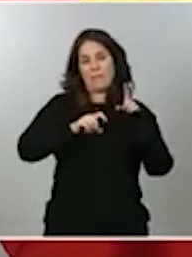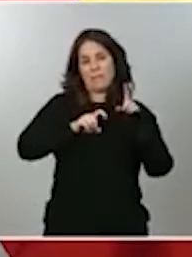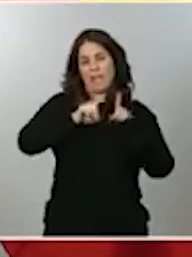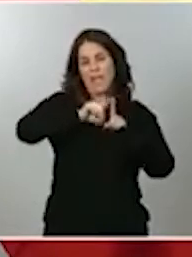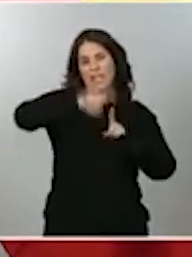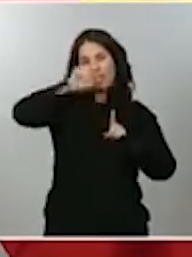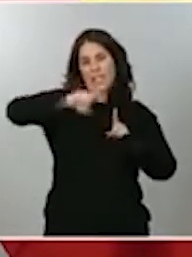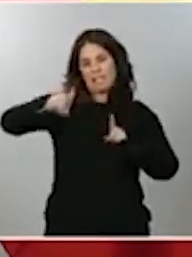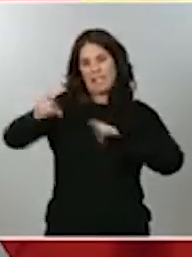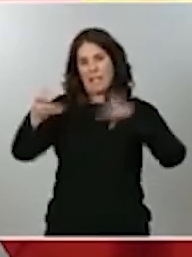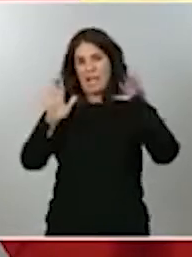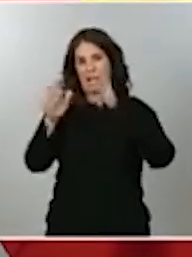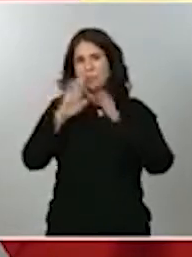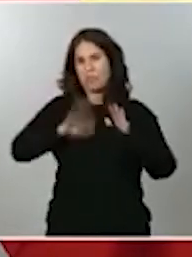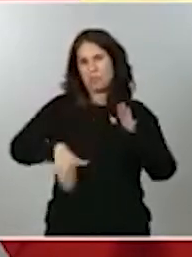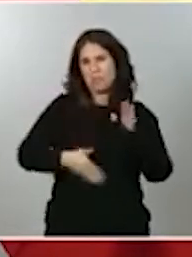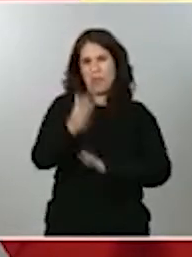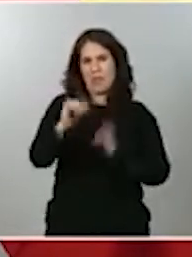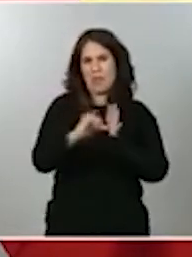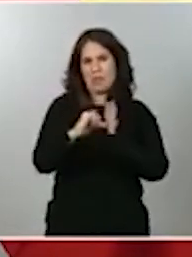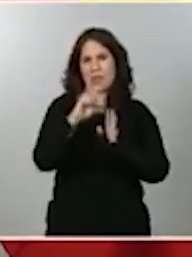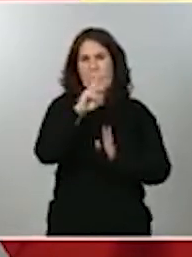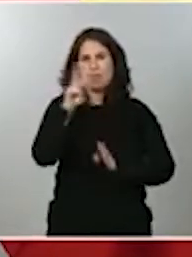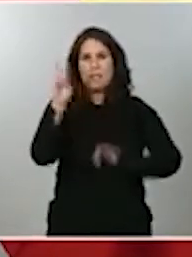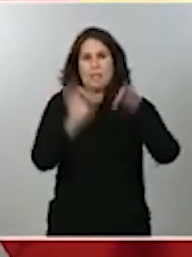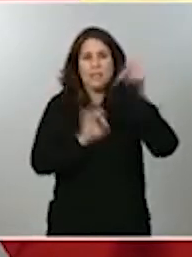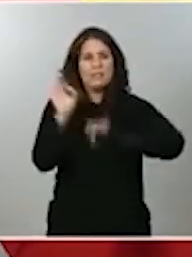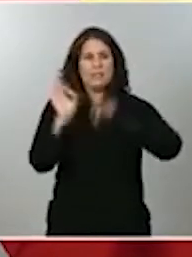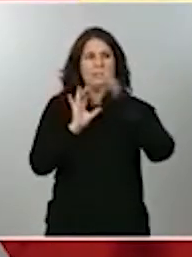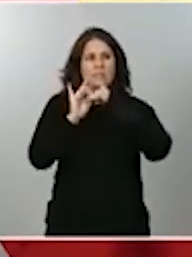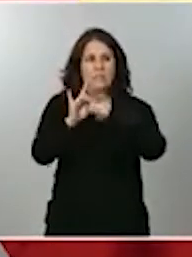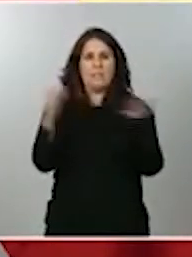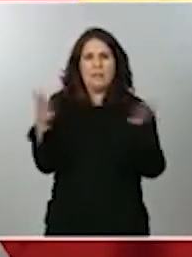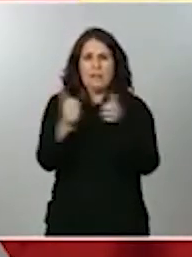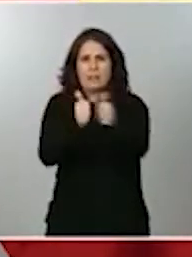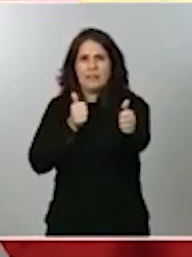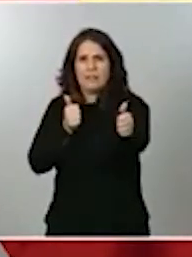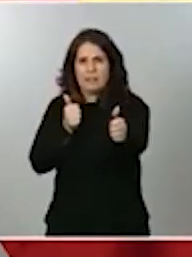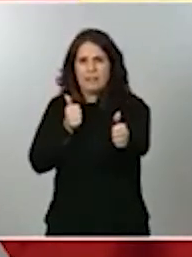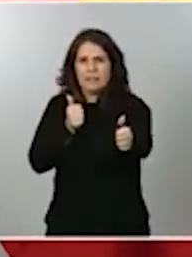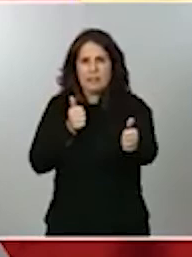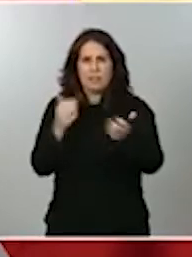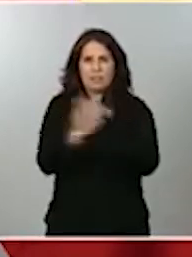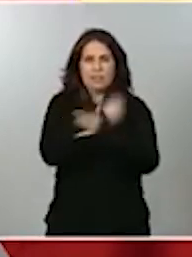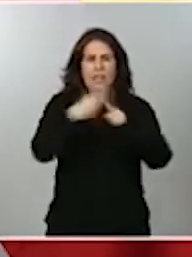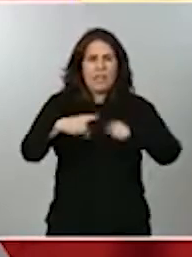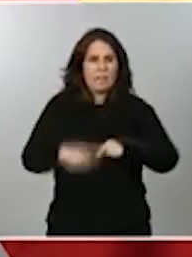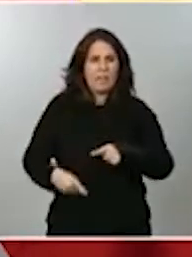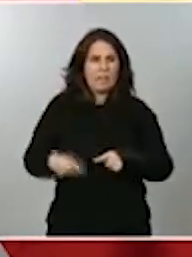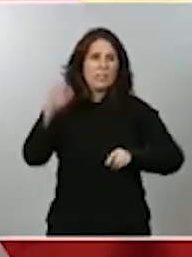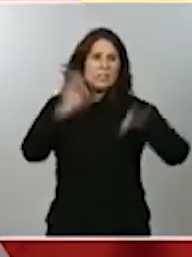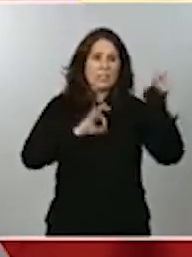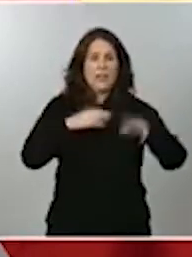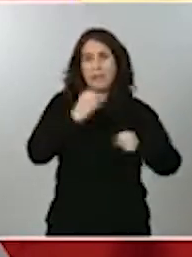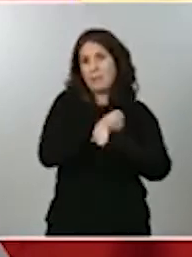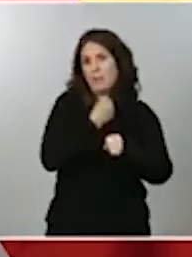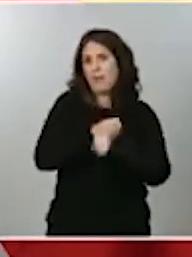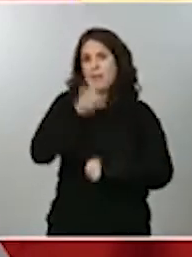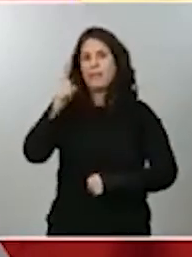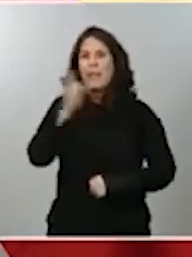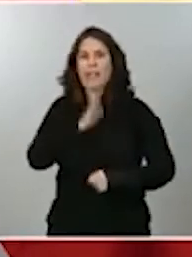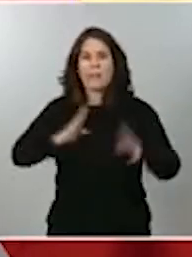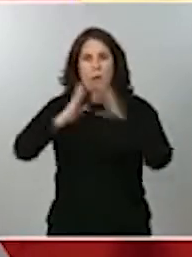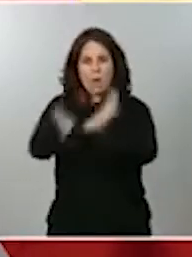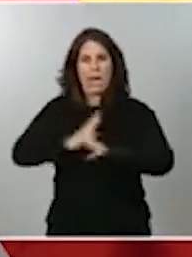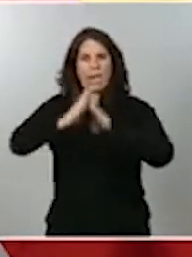22%. Pero es que hay brecha en todos los elementos, tanto de tasa de actividad, como de tasa de temporalidad, como de tasa de